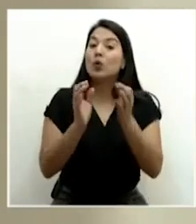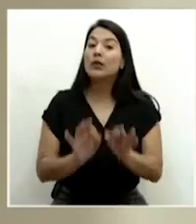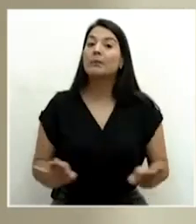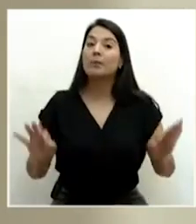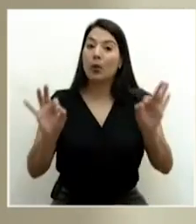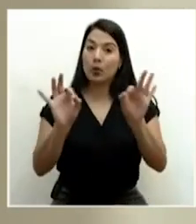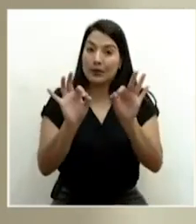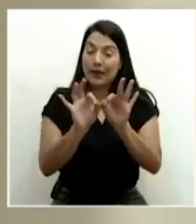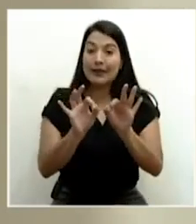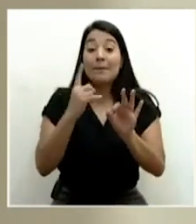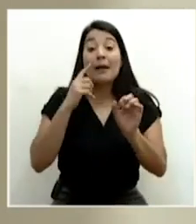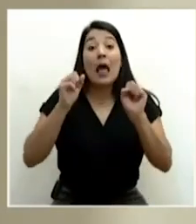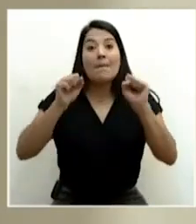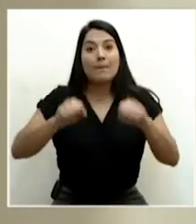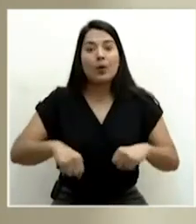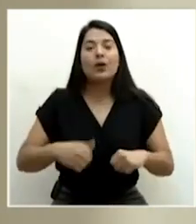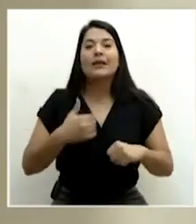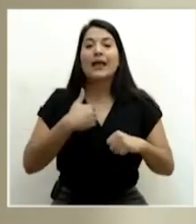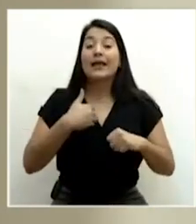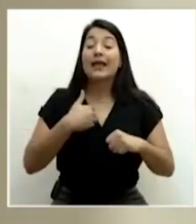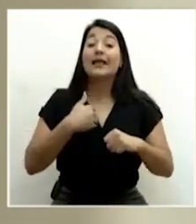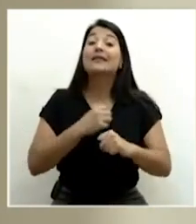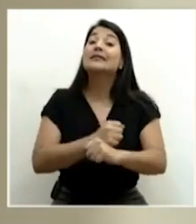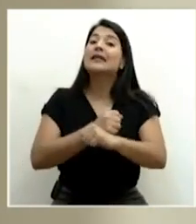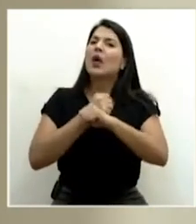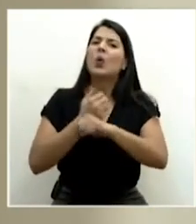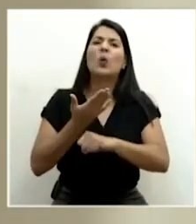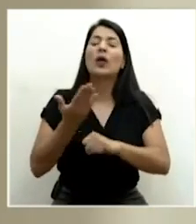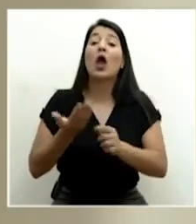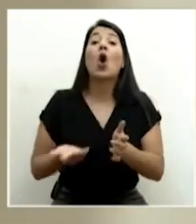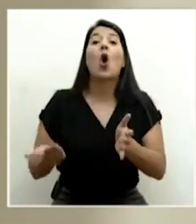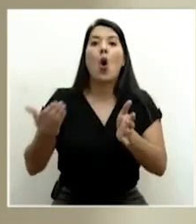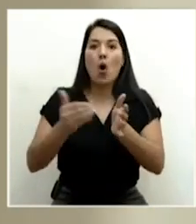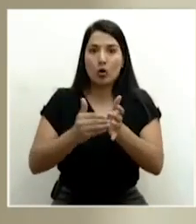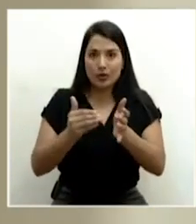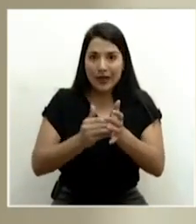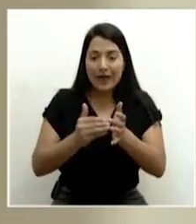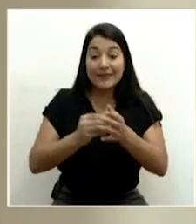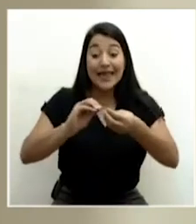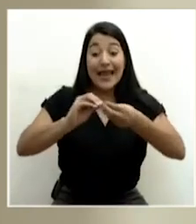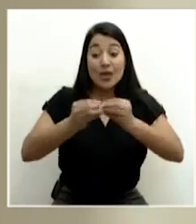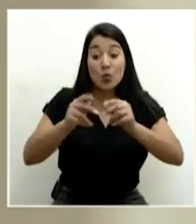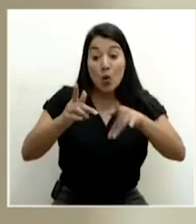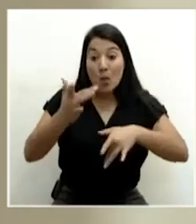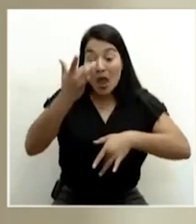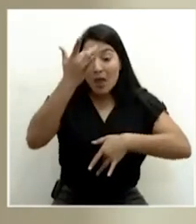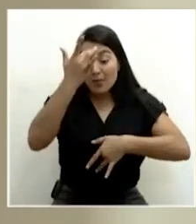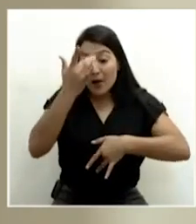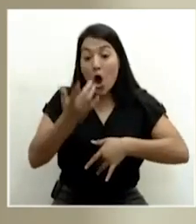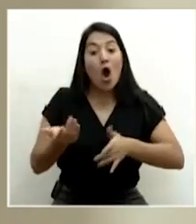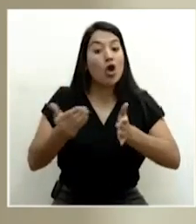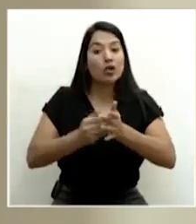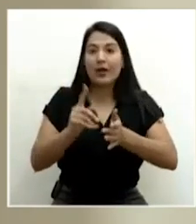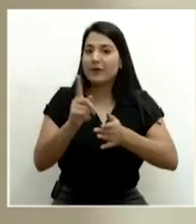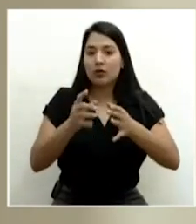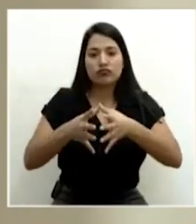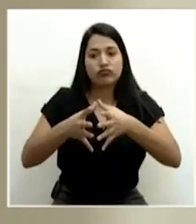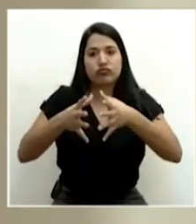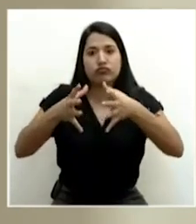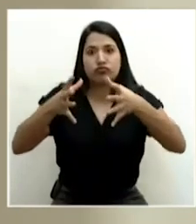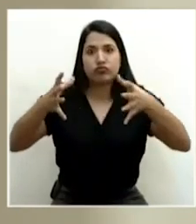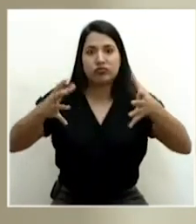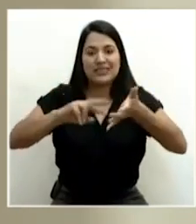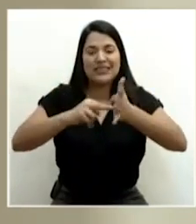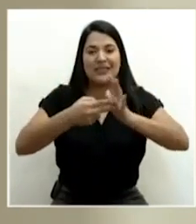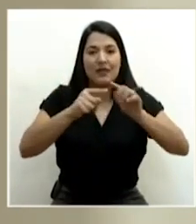para asegurar que, de nuevo, las curvas de crecimiento de casos no se vuelvan exponenciales y